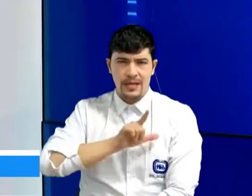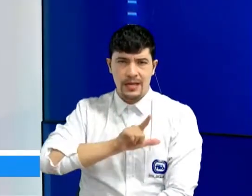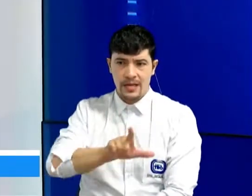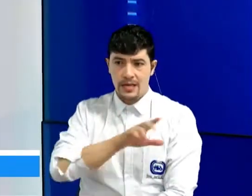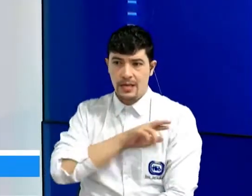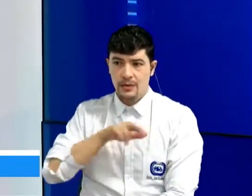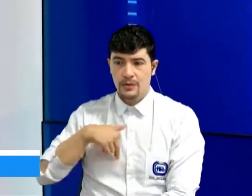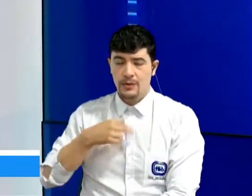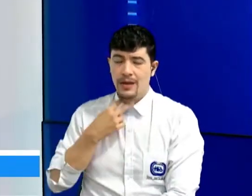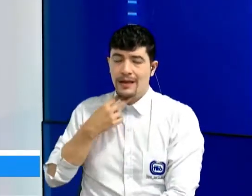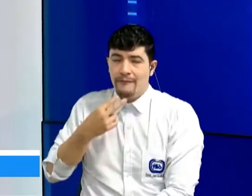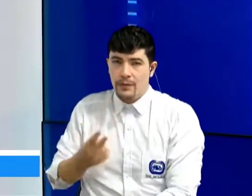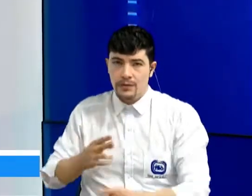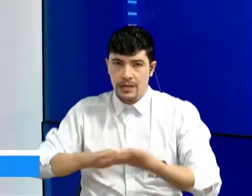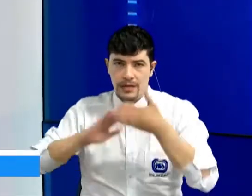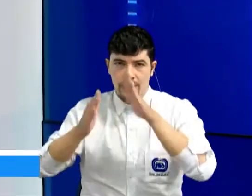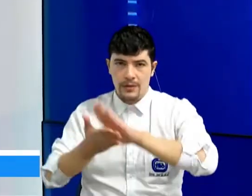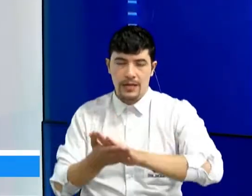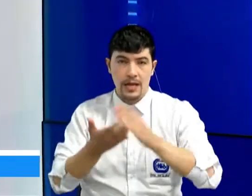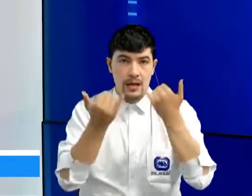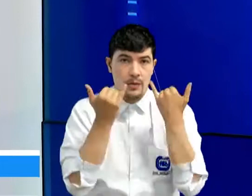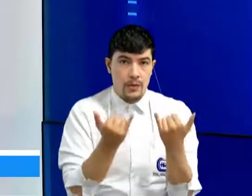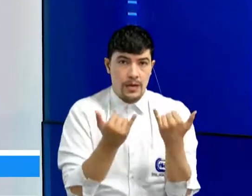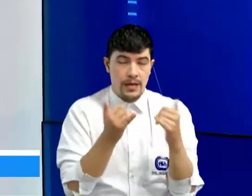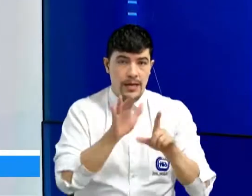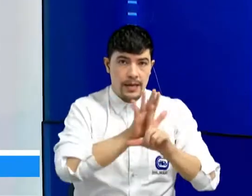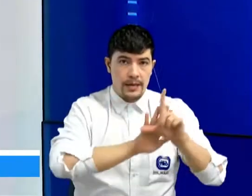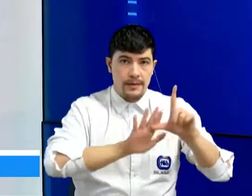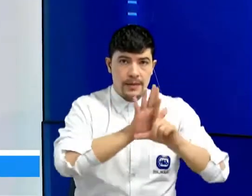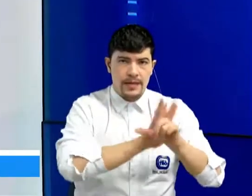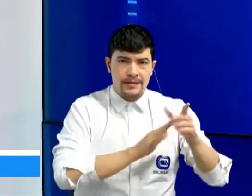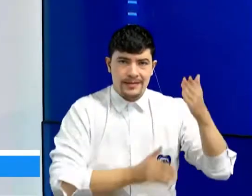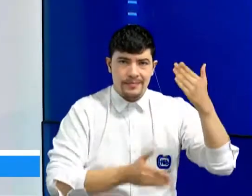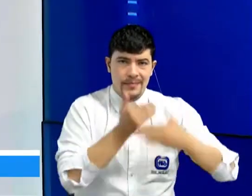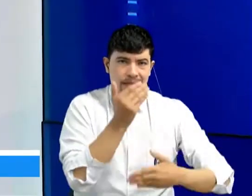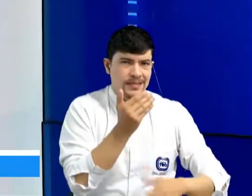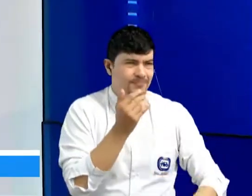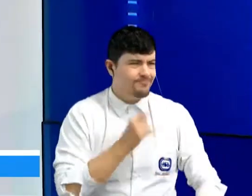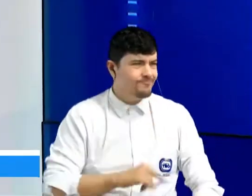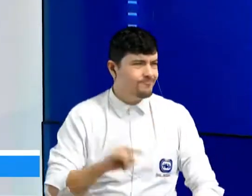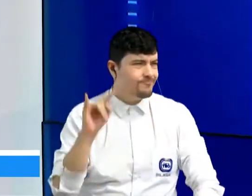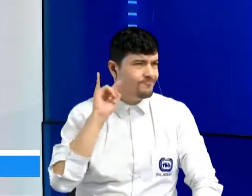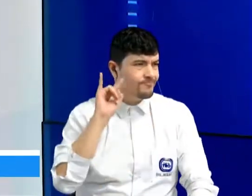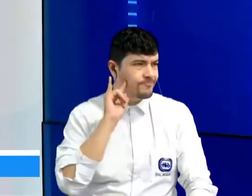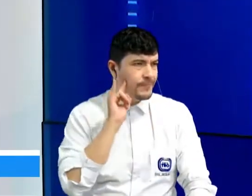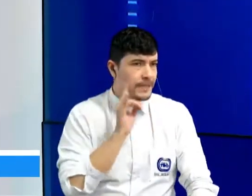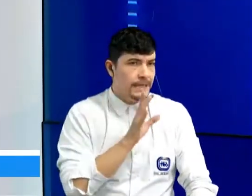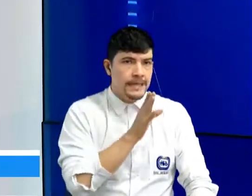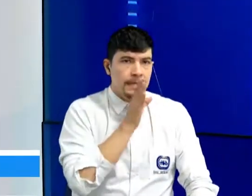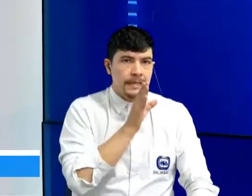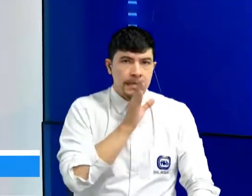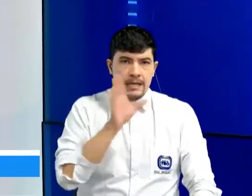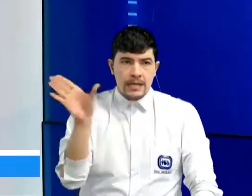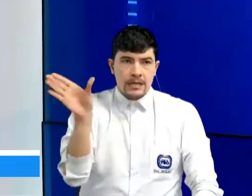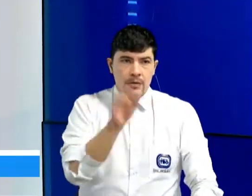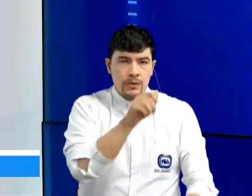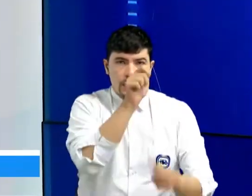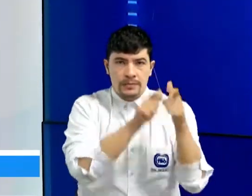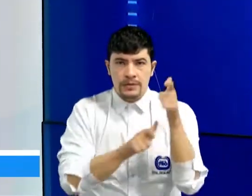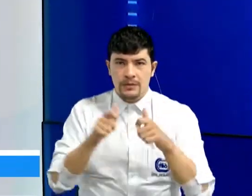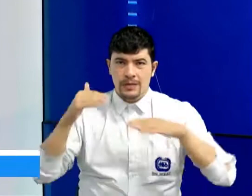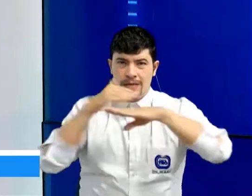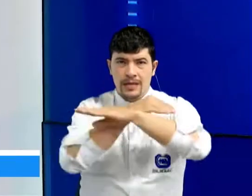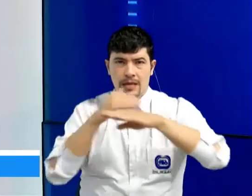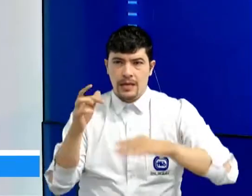somos la voz de la comunidad. Este viernes vamos a dar inicio escuchando a las a las personas que estuvieron en la vía Los